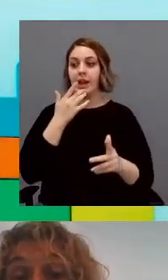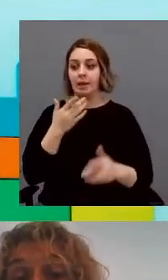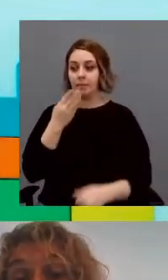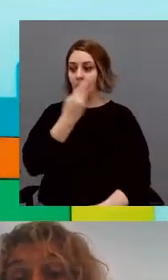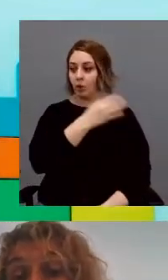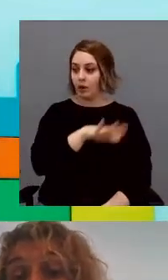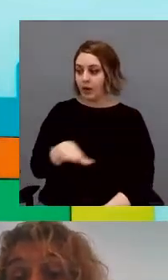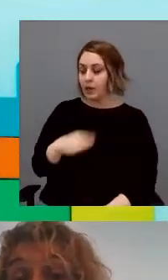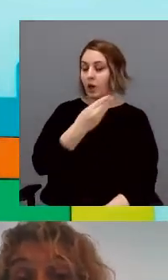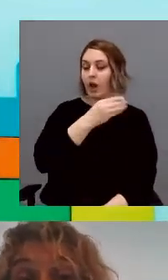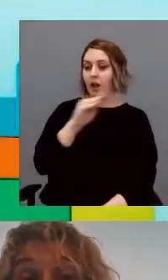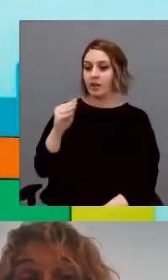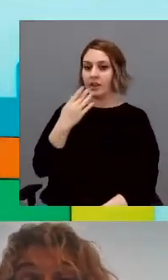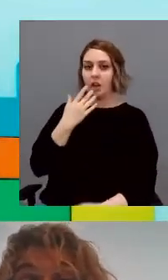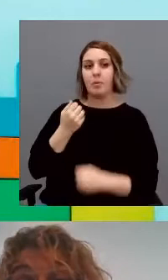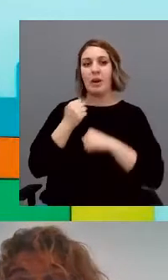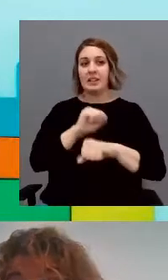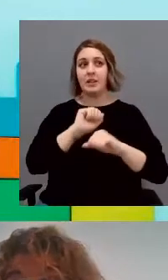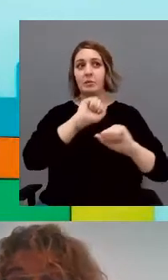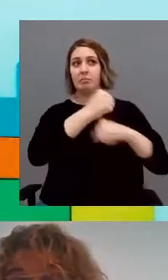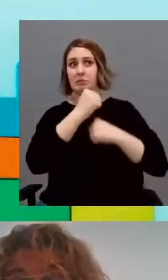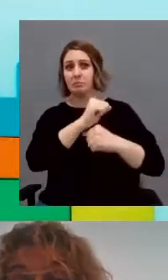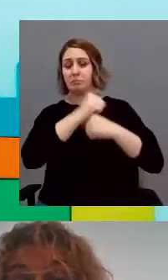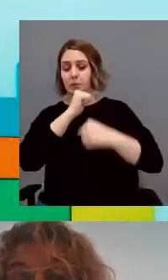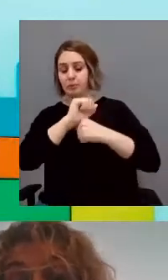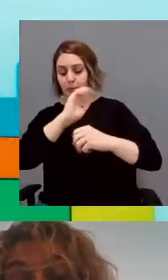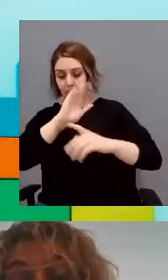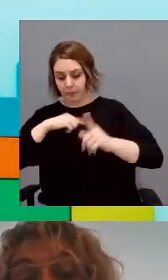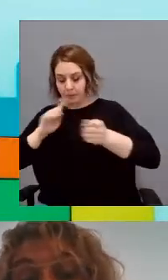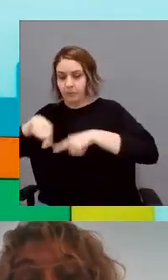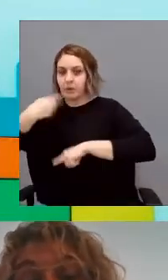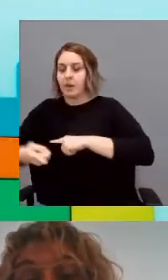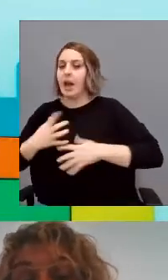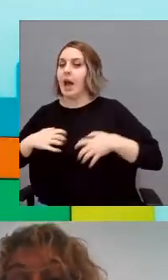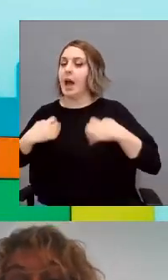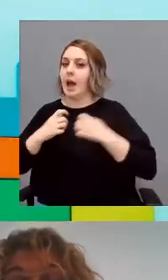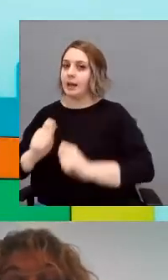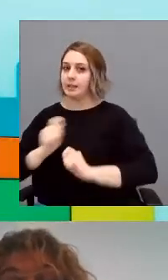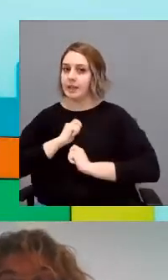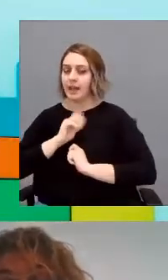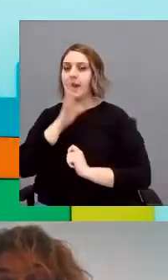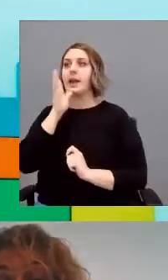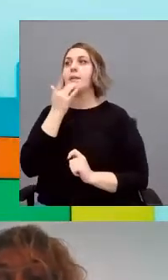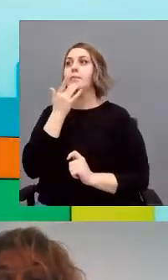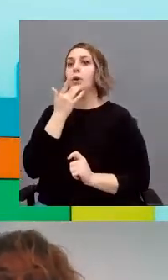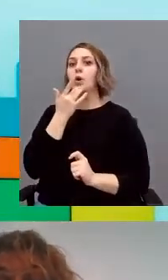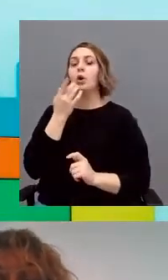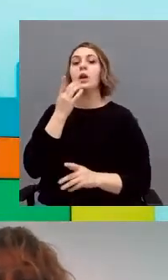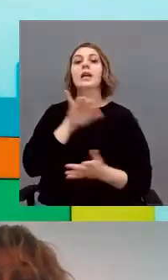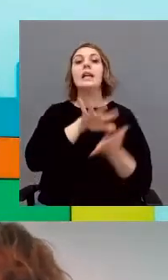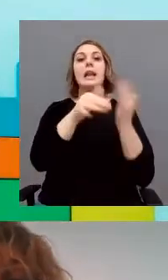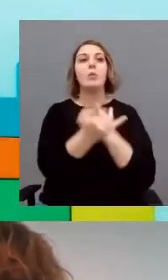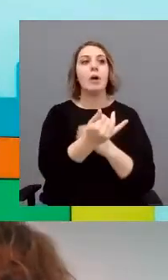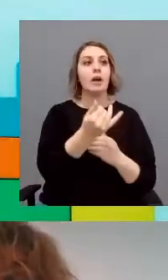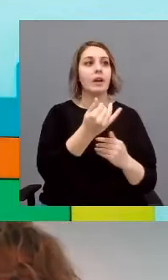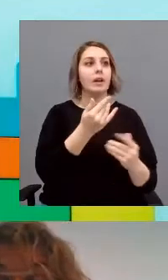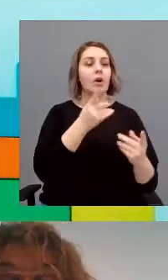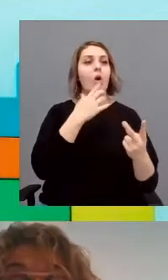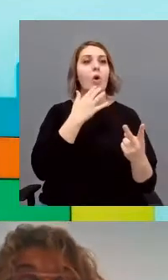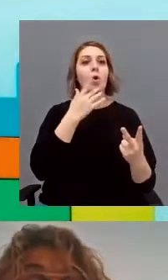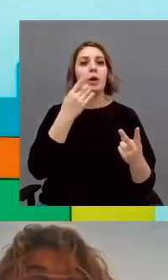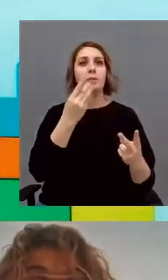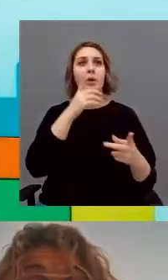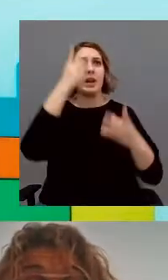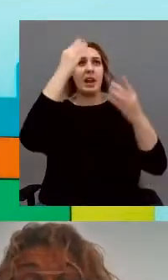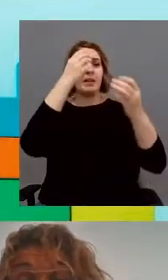niños y adolescentes con TEA pueden ser el desencadenante de esta gran ansiedad. Por ejemplo, la alteración de la pragmática del lenguaje, déficit para